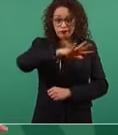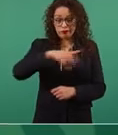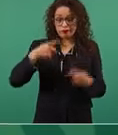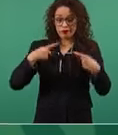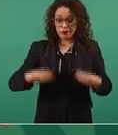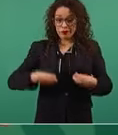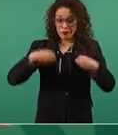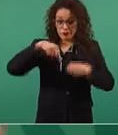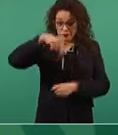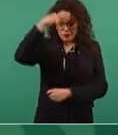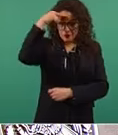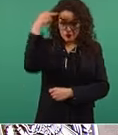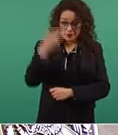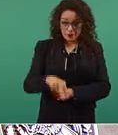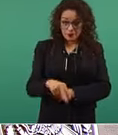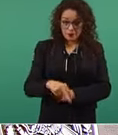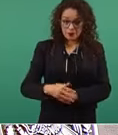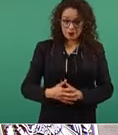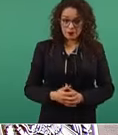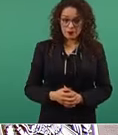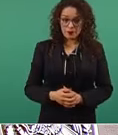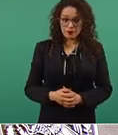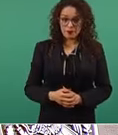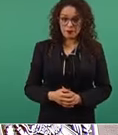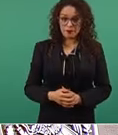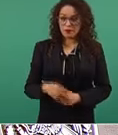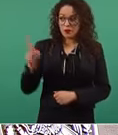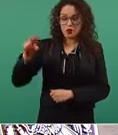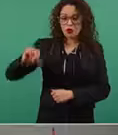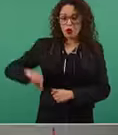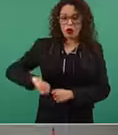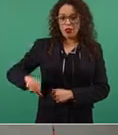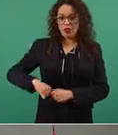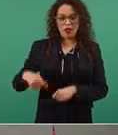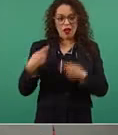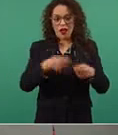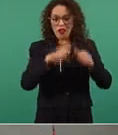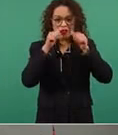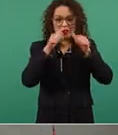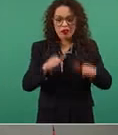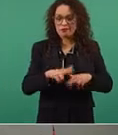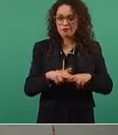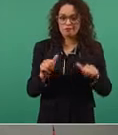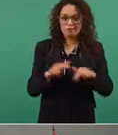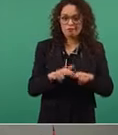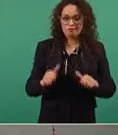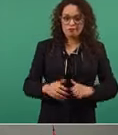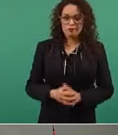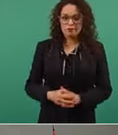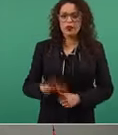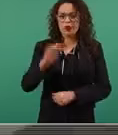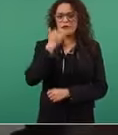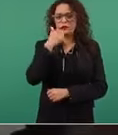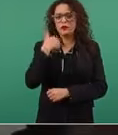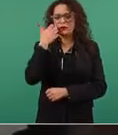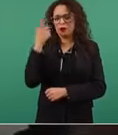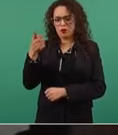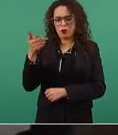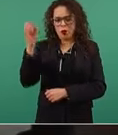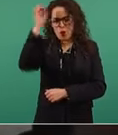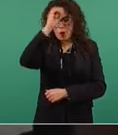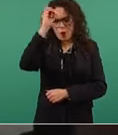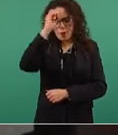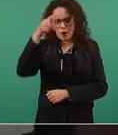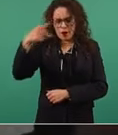cuentan para ellos. Perdón, ¿opina lo mismo en las clases medias? Y lo pregunto porque la semana pasada decía usted